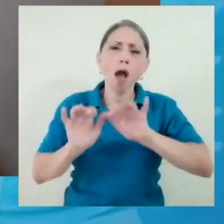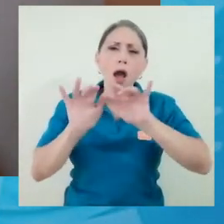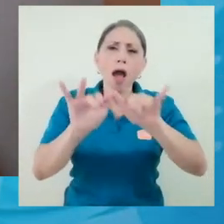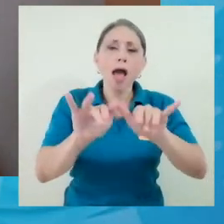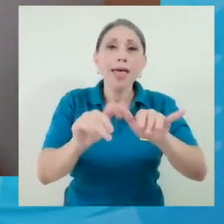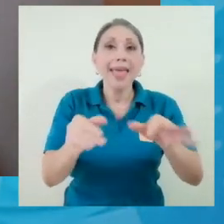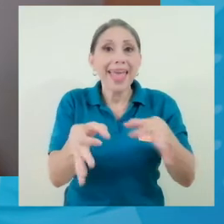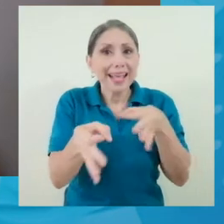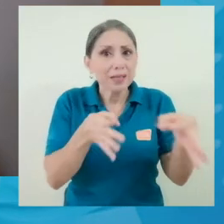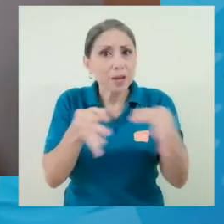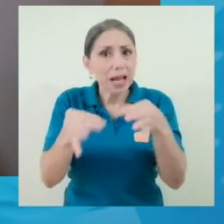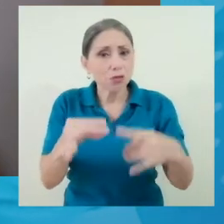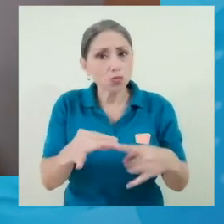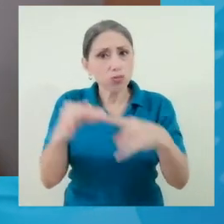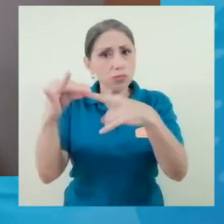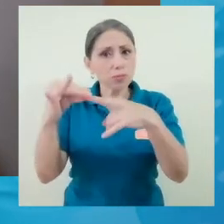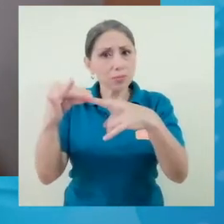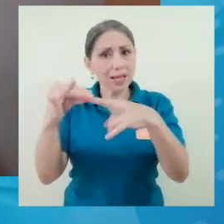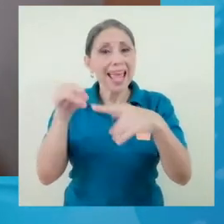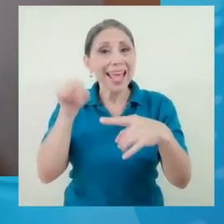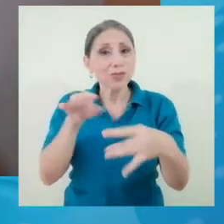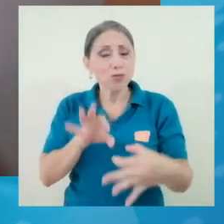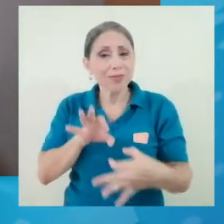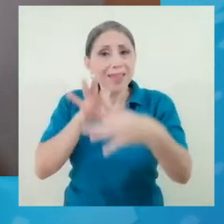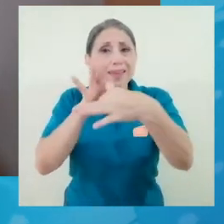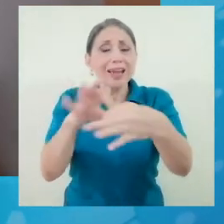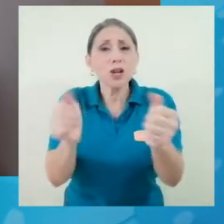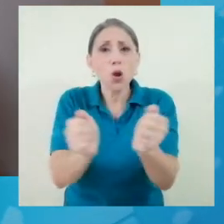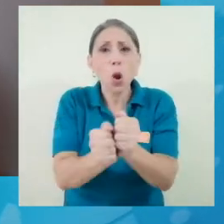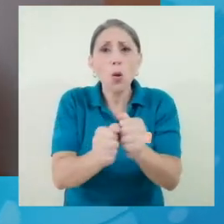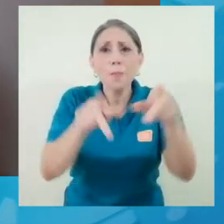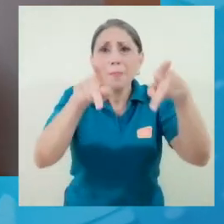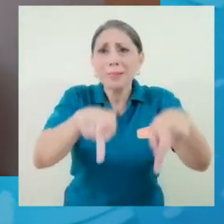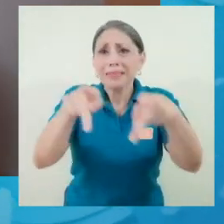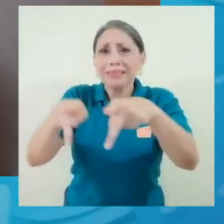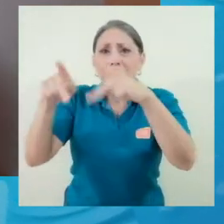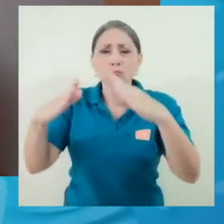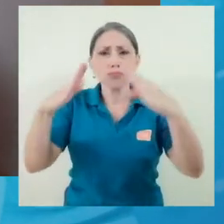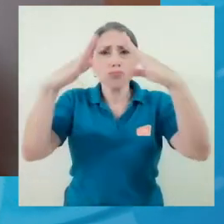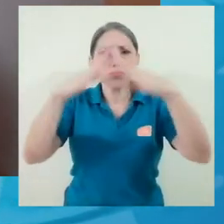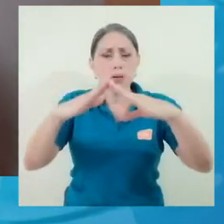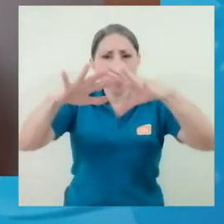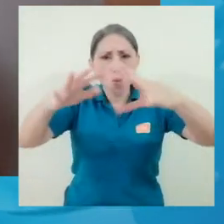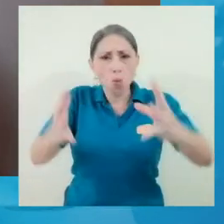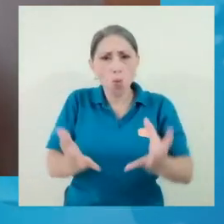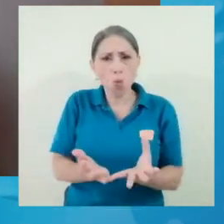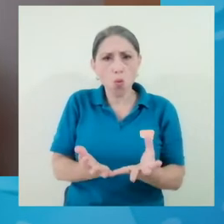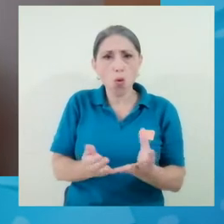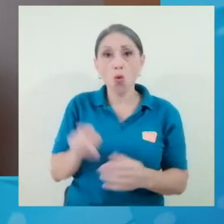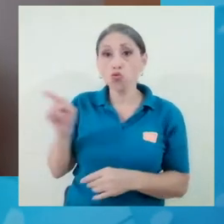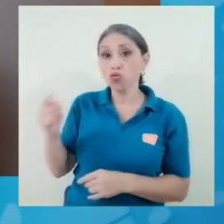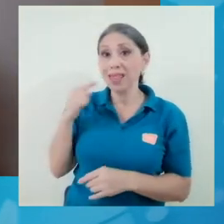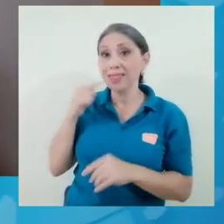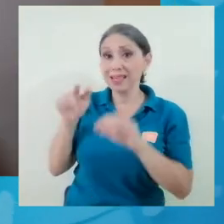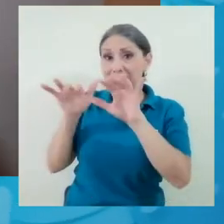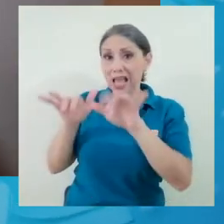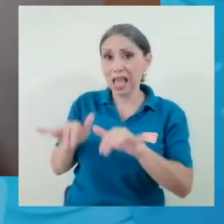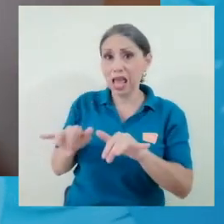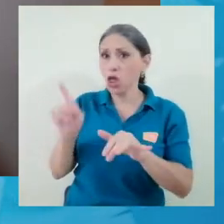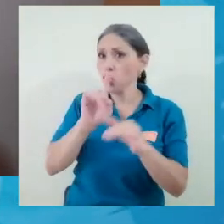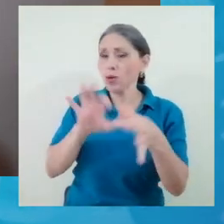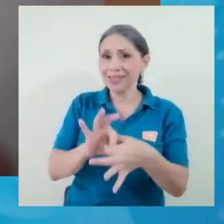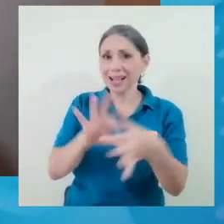que ver con la densidad poblacional del planeta en este momento, ¿no? Y usted dice en su artículo, bueno, que no es una casualidad, que